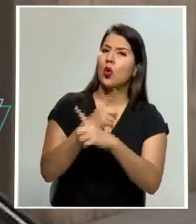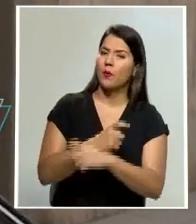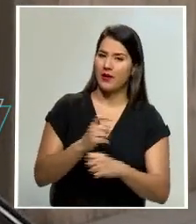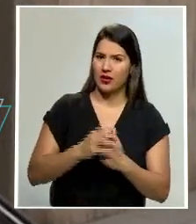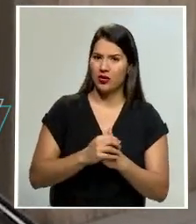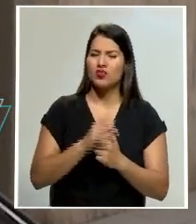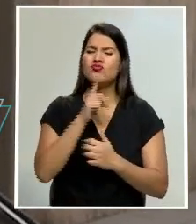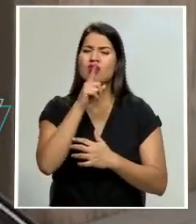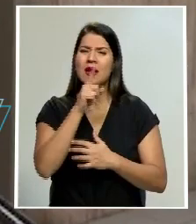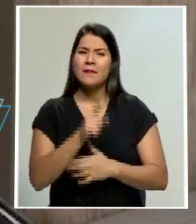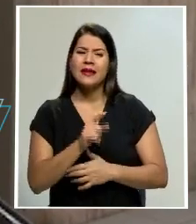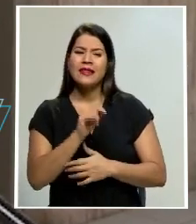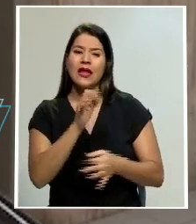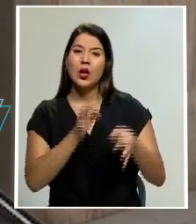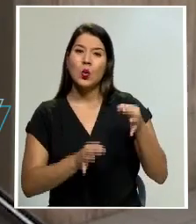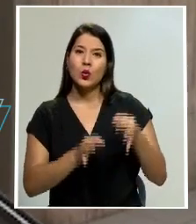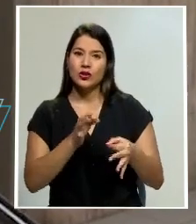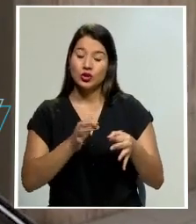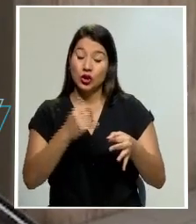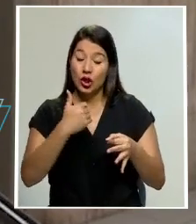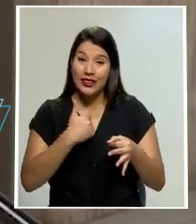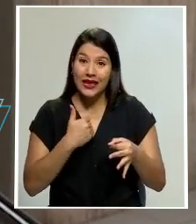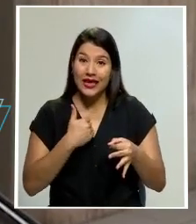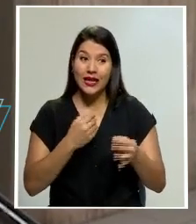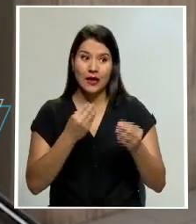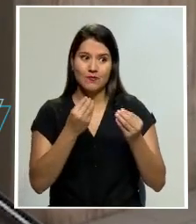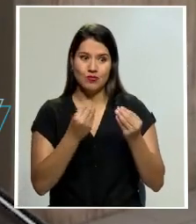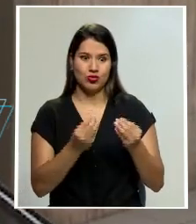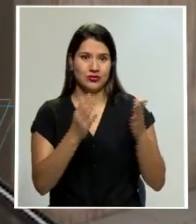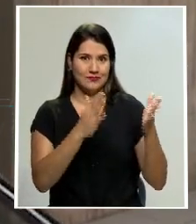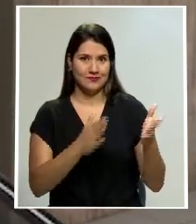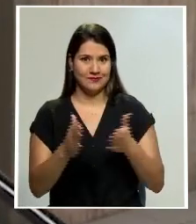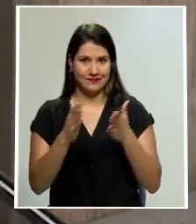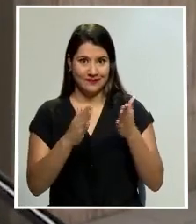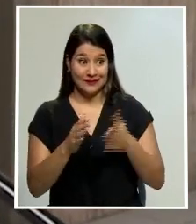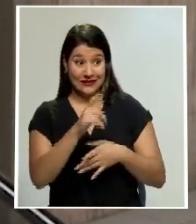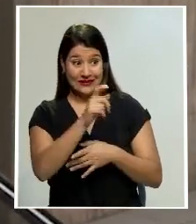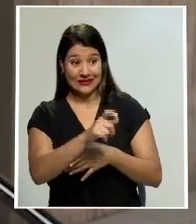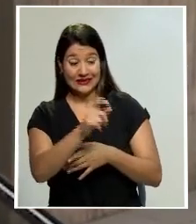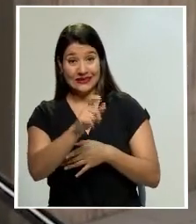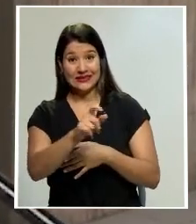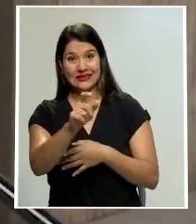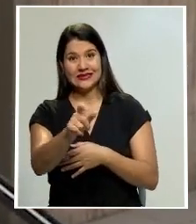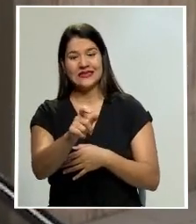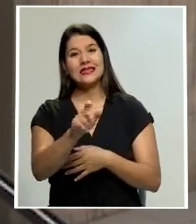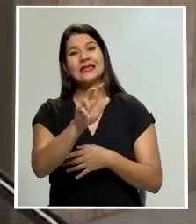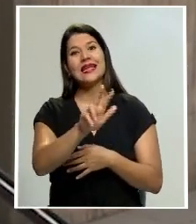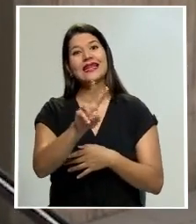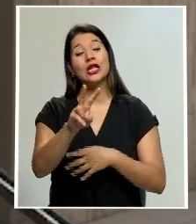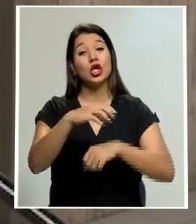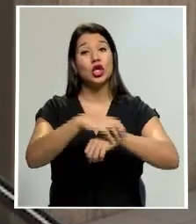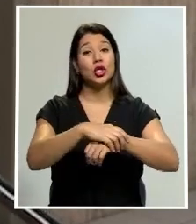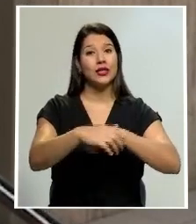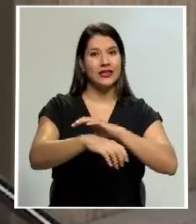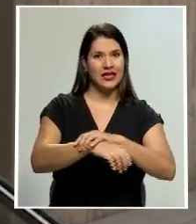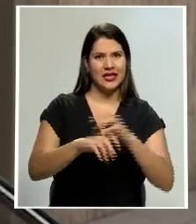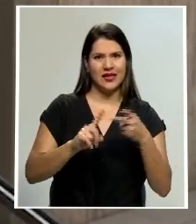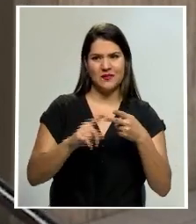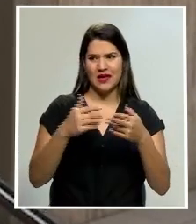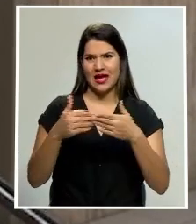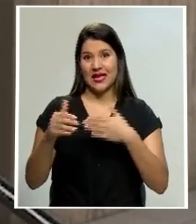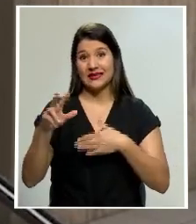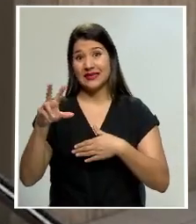logística muy grande. Hablamos de 33 detenidos, estamos hablando de casi 30 abogados, hablamos de asistentes,